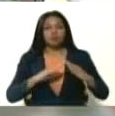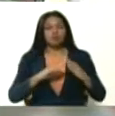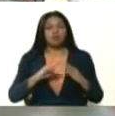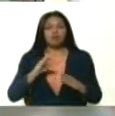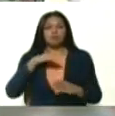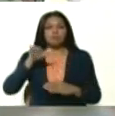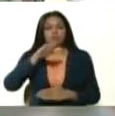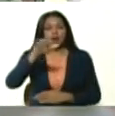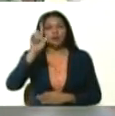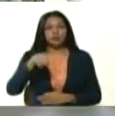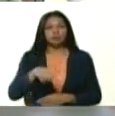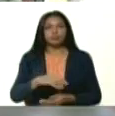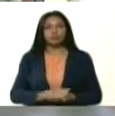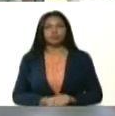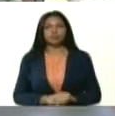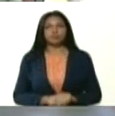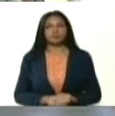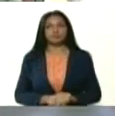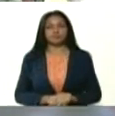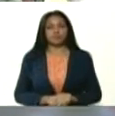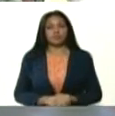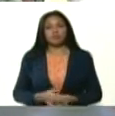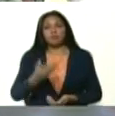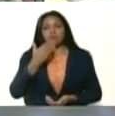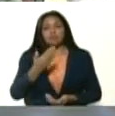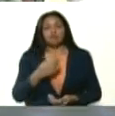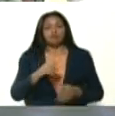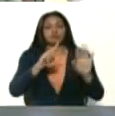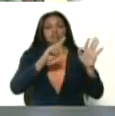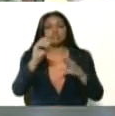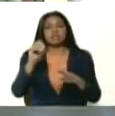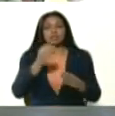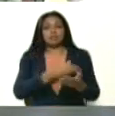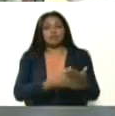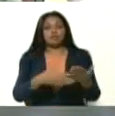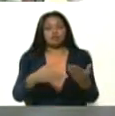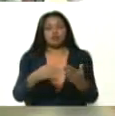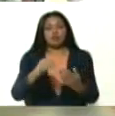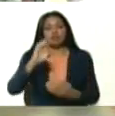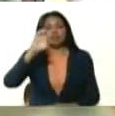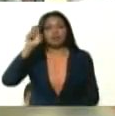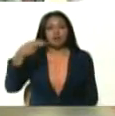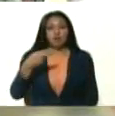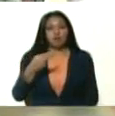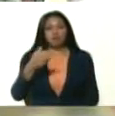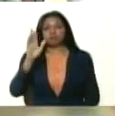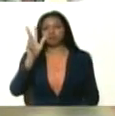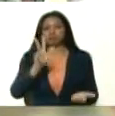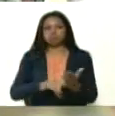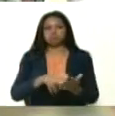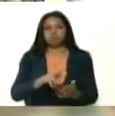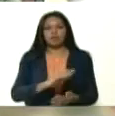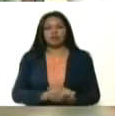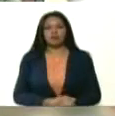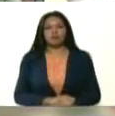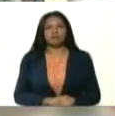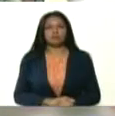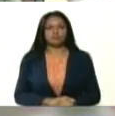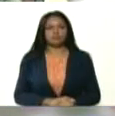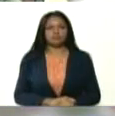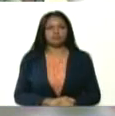barrio. Me solicitan 60 millones de euros aprobados, aprobados.